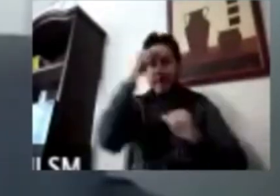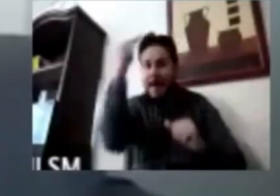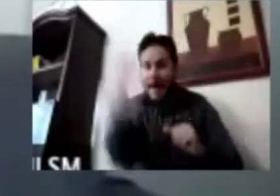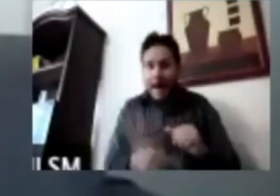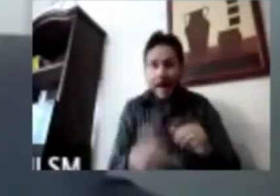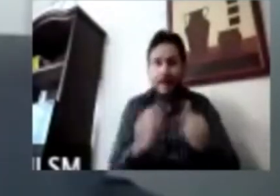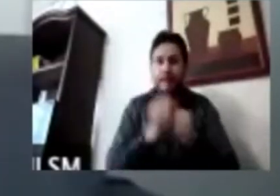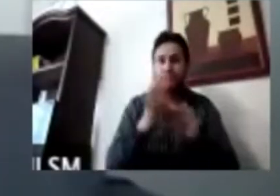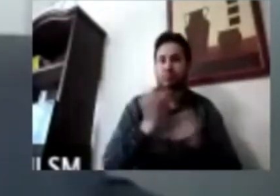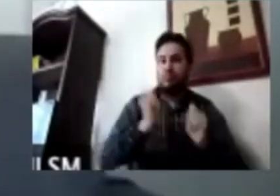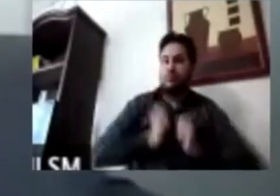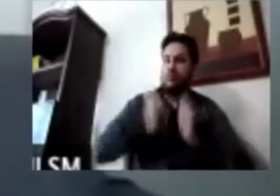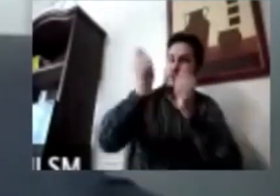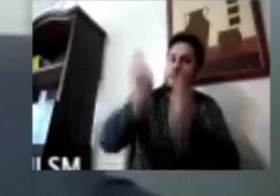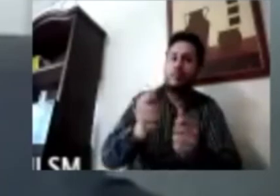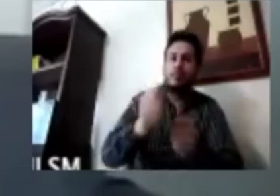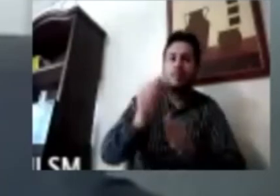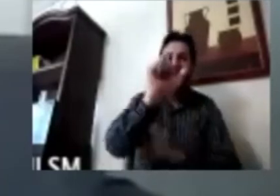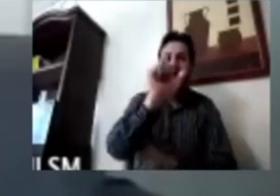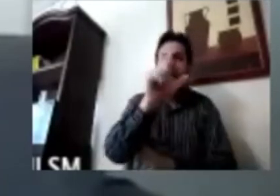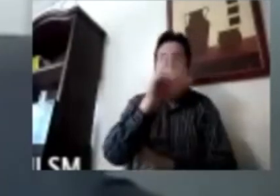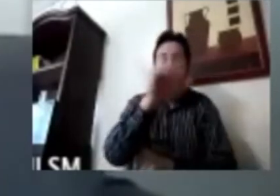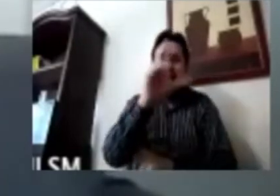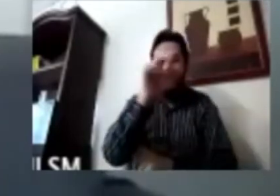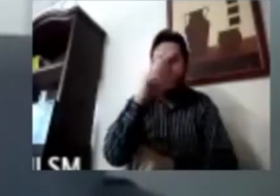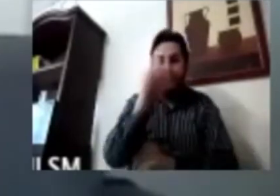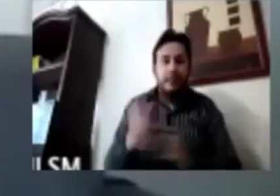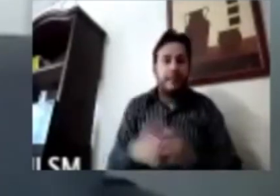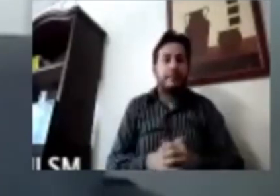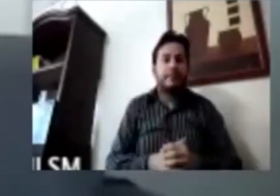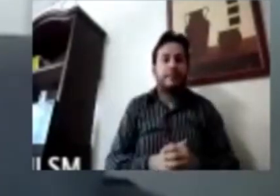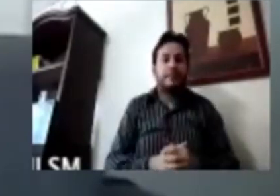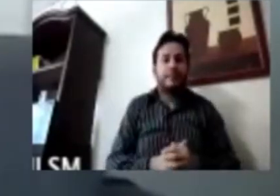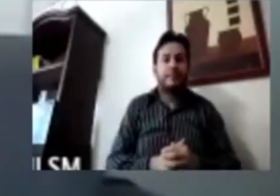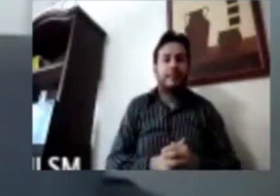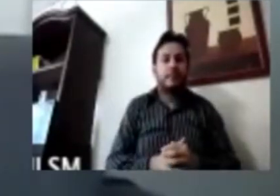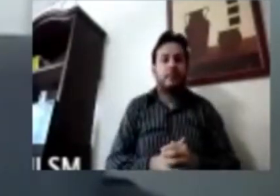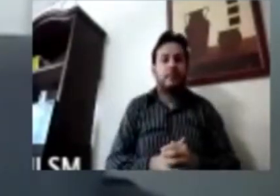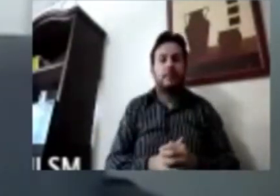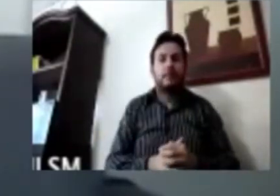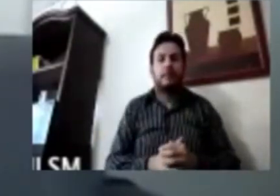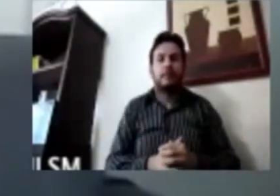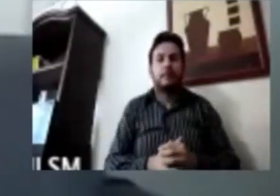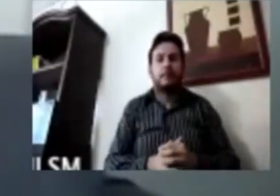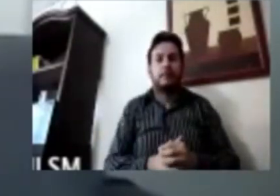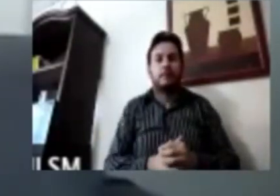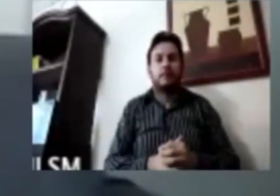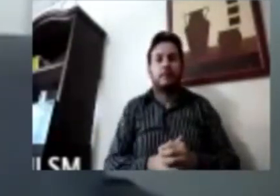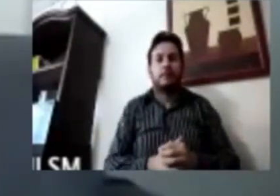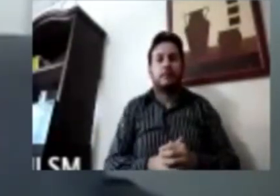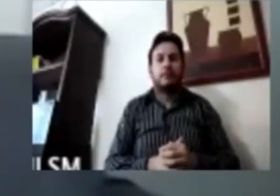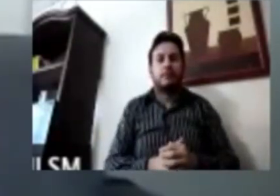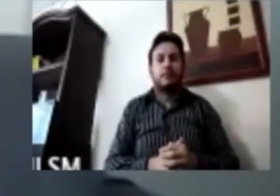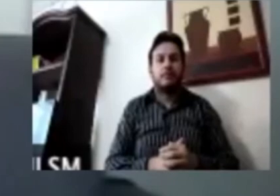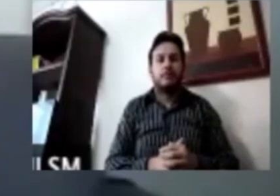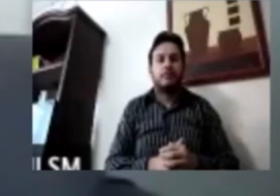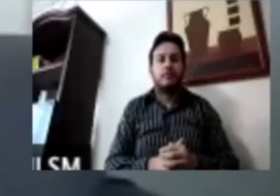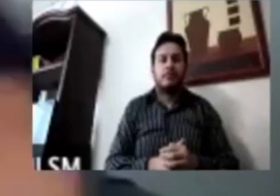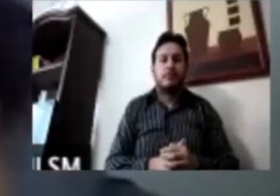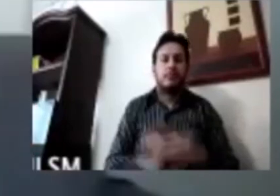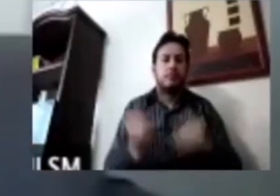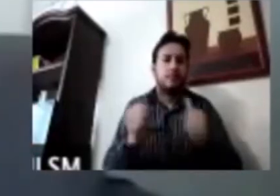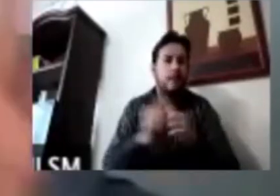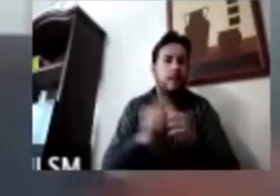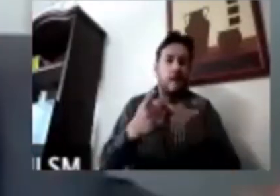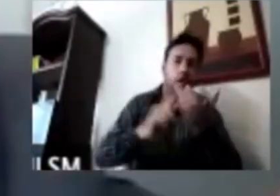el uso de Alejandro Moreno. Alejandro es el encuestador del financiero